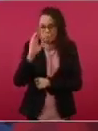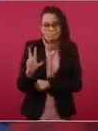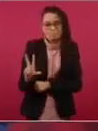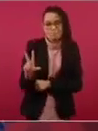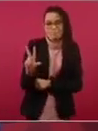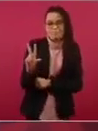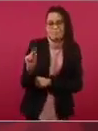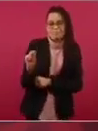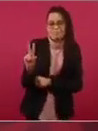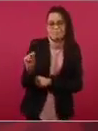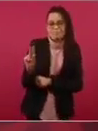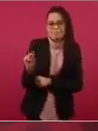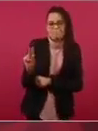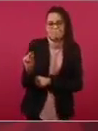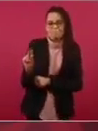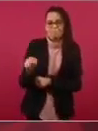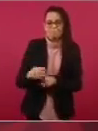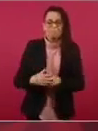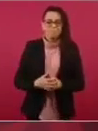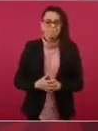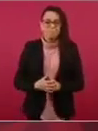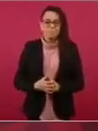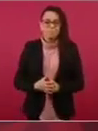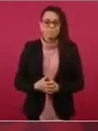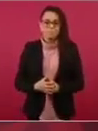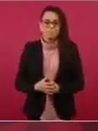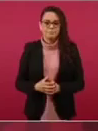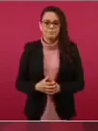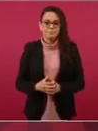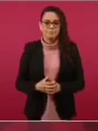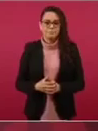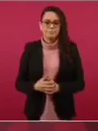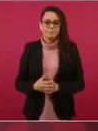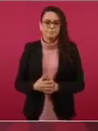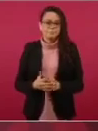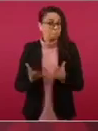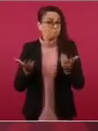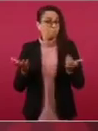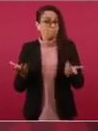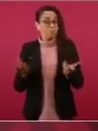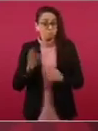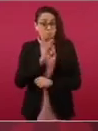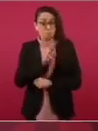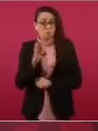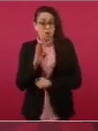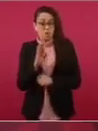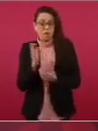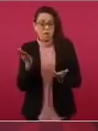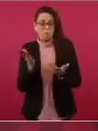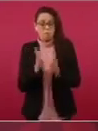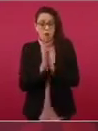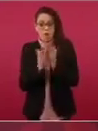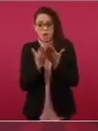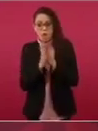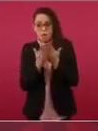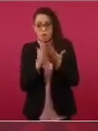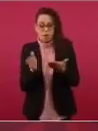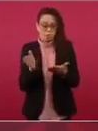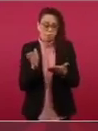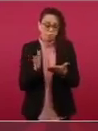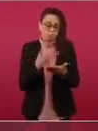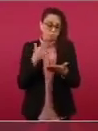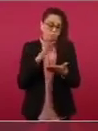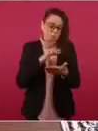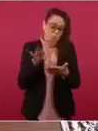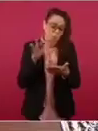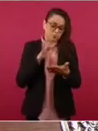se puede leer un libro, si se